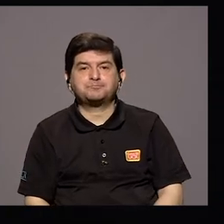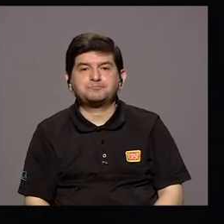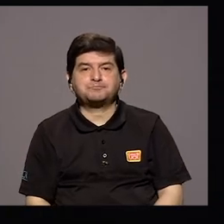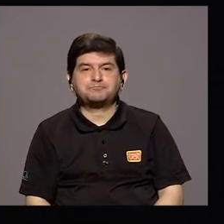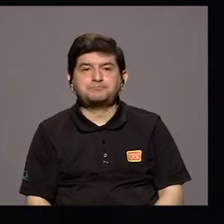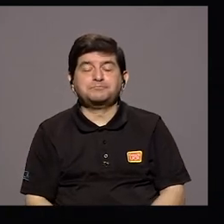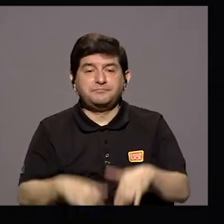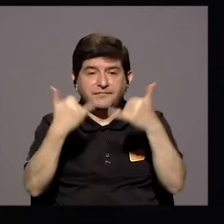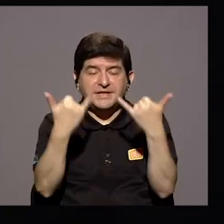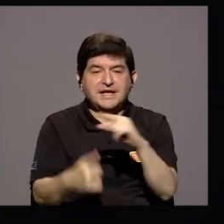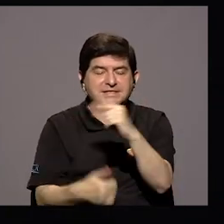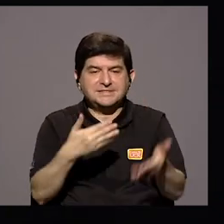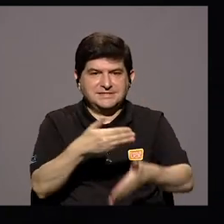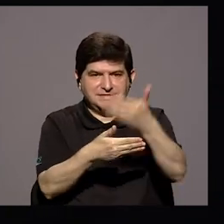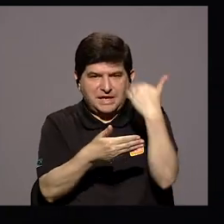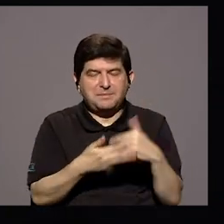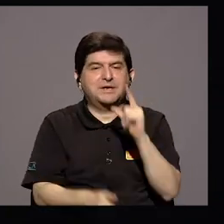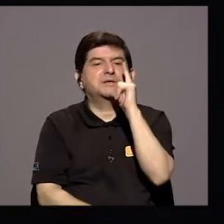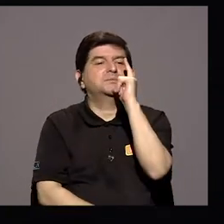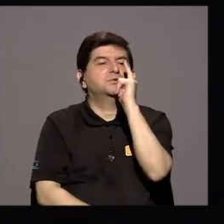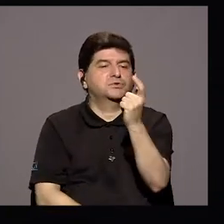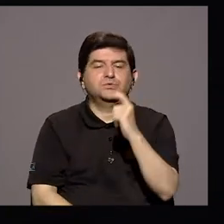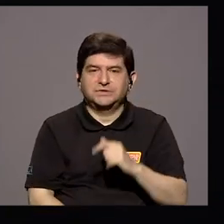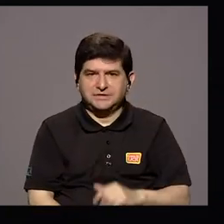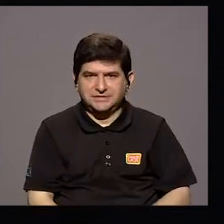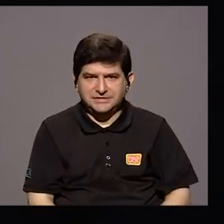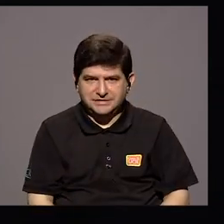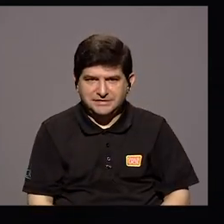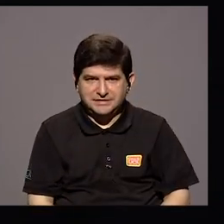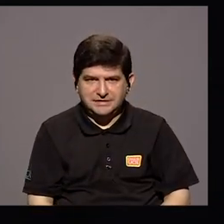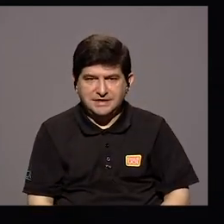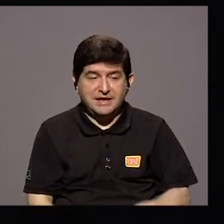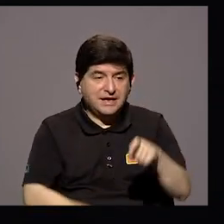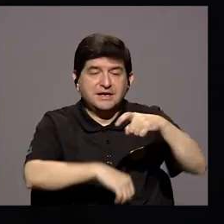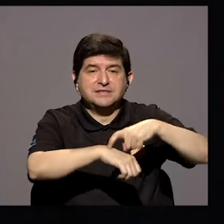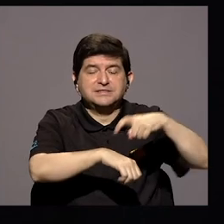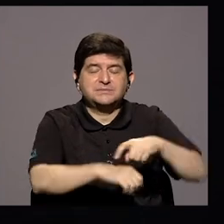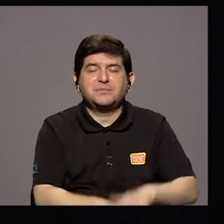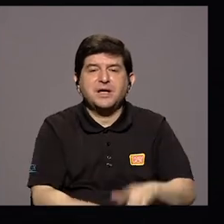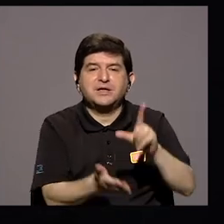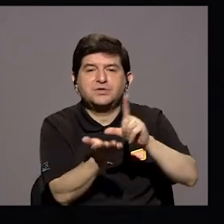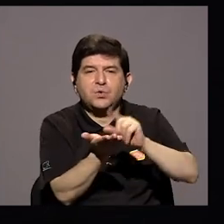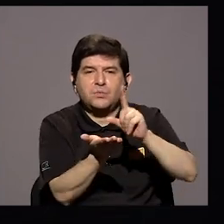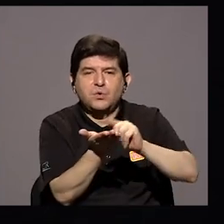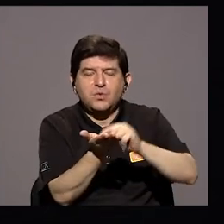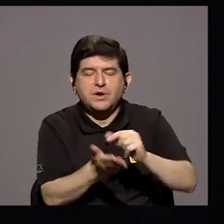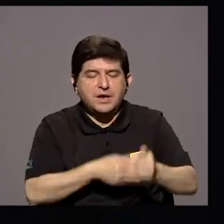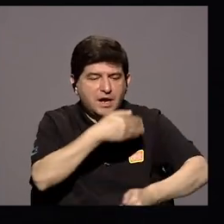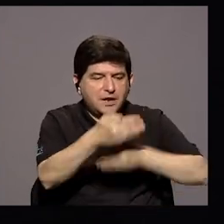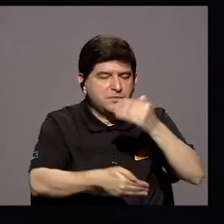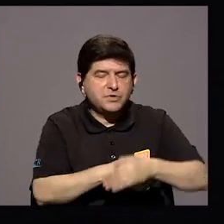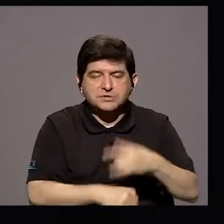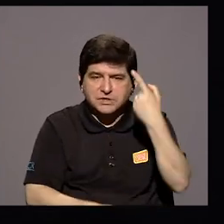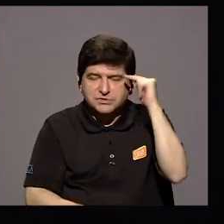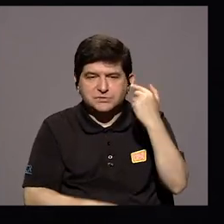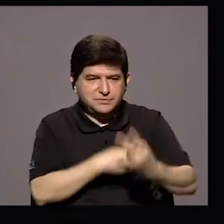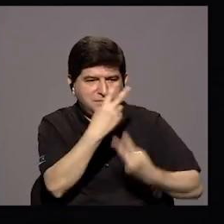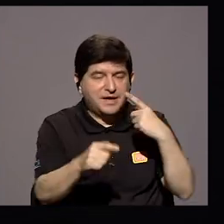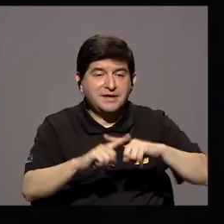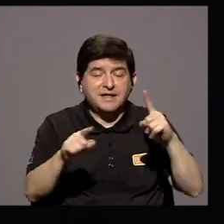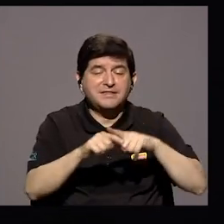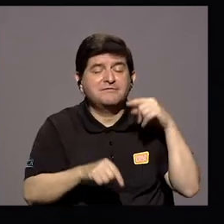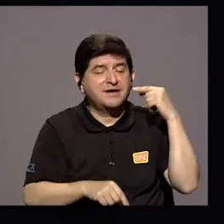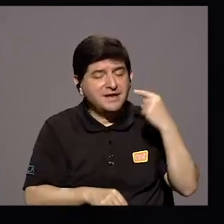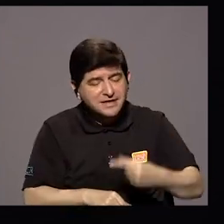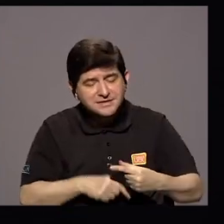Semana Pasada Afortunadamente Se Publicaron Los Protocolos Para Giras Hay Que Seguir Una Serie De Pasos Que De